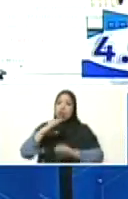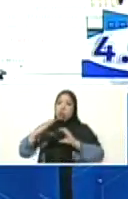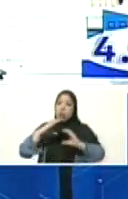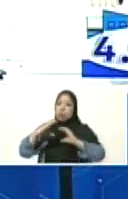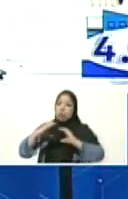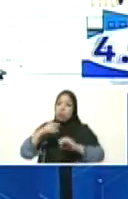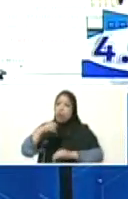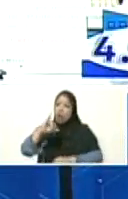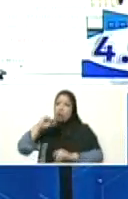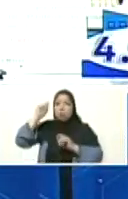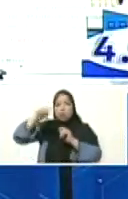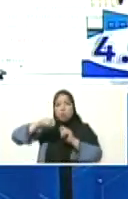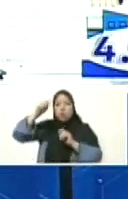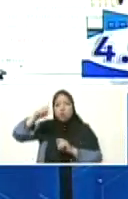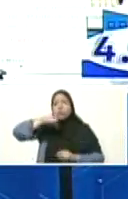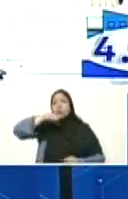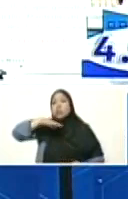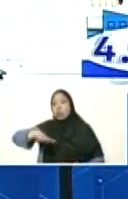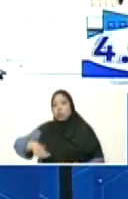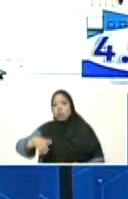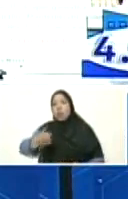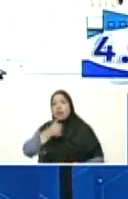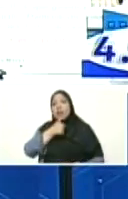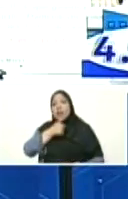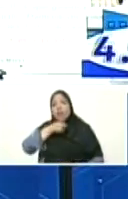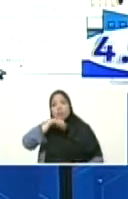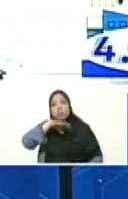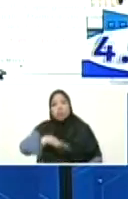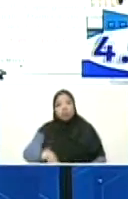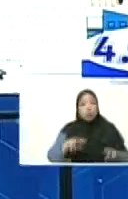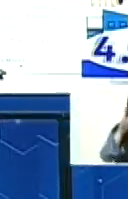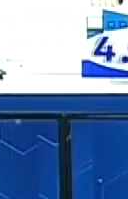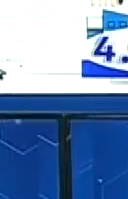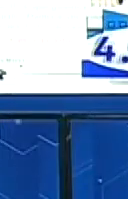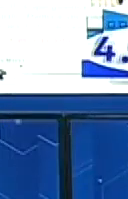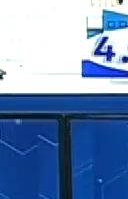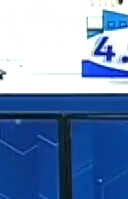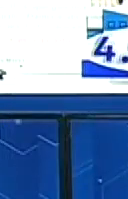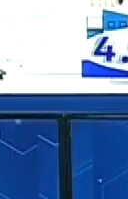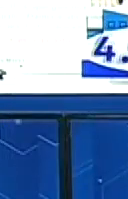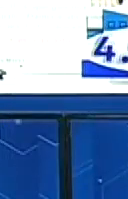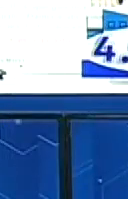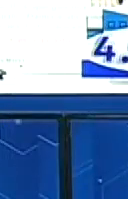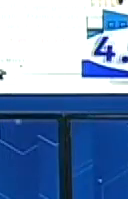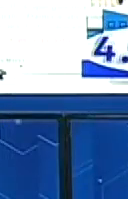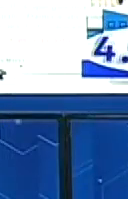que podamos ver la historia completa. ¿Quieren ver la historia? Sí. Adelante video.